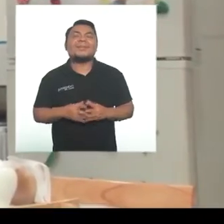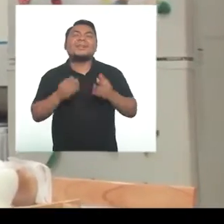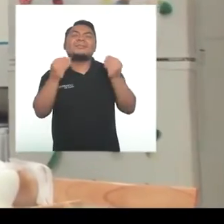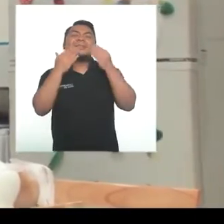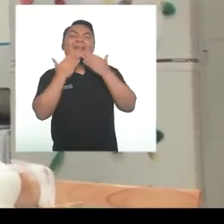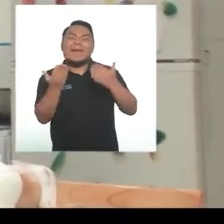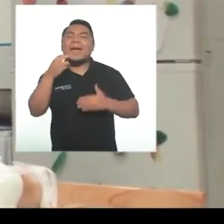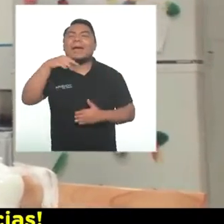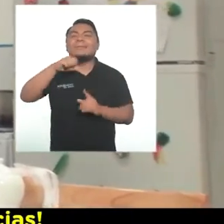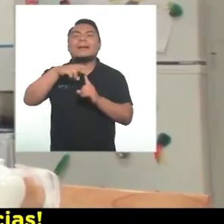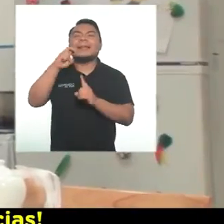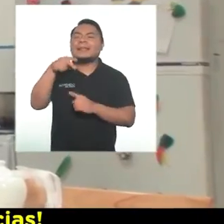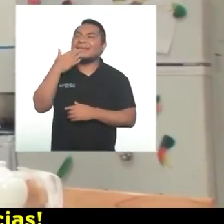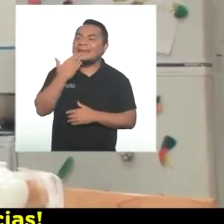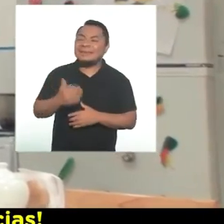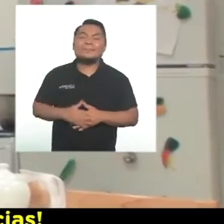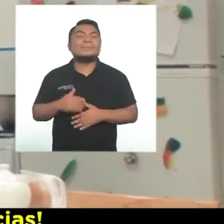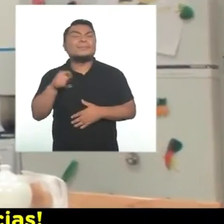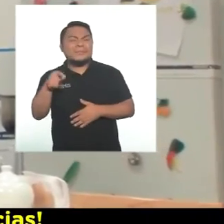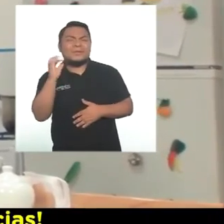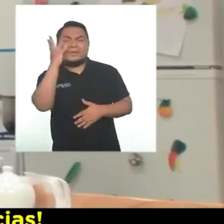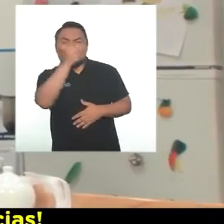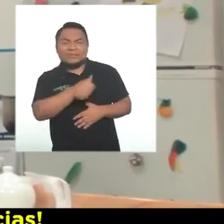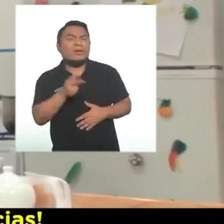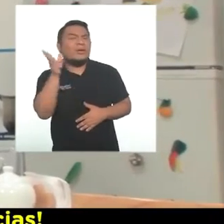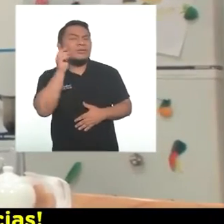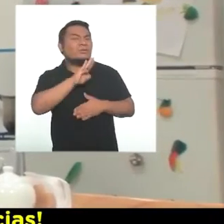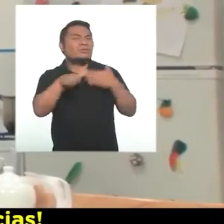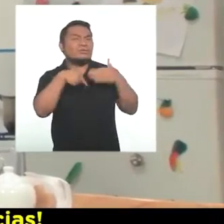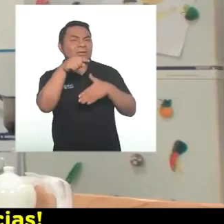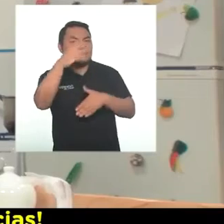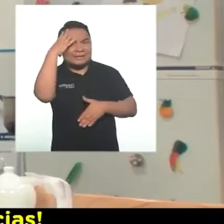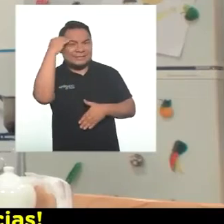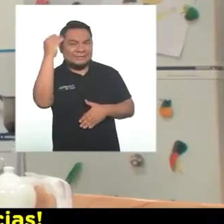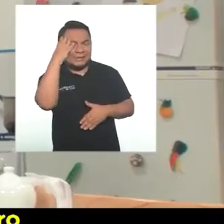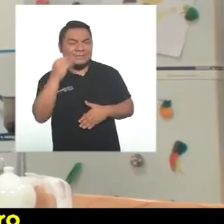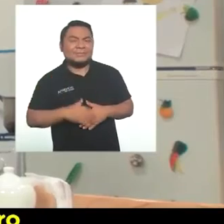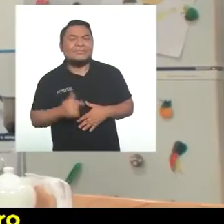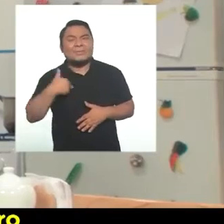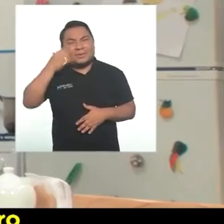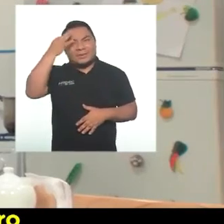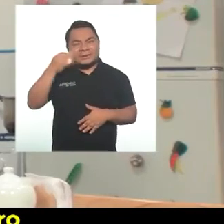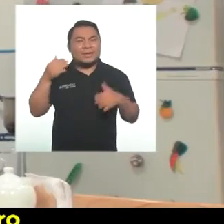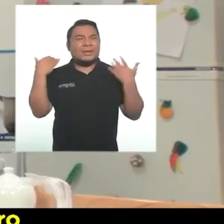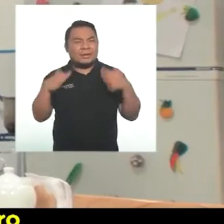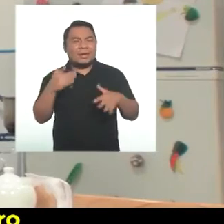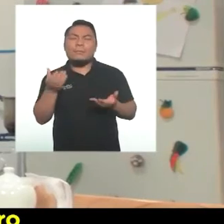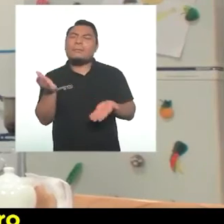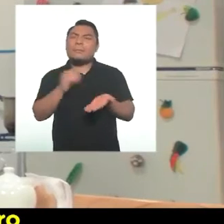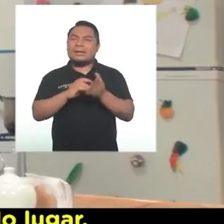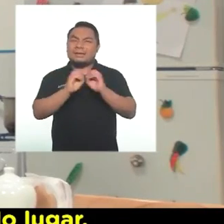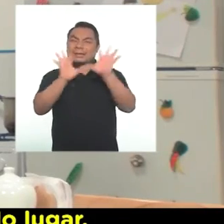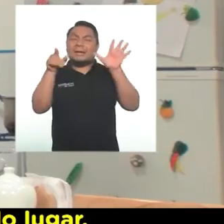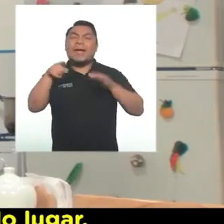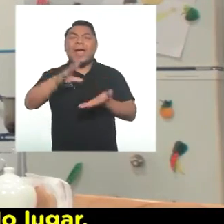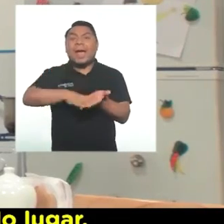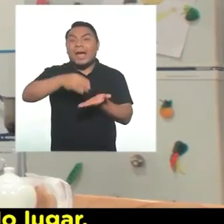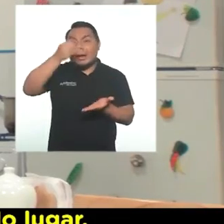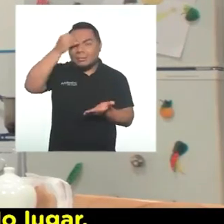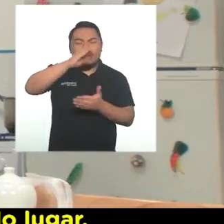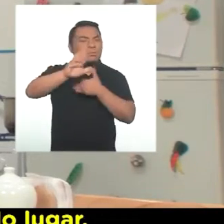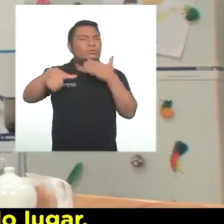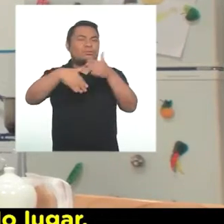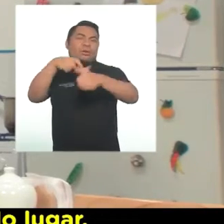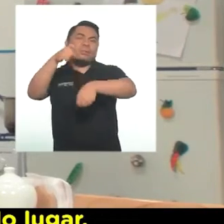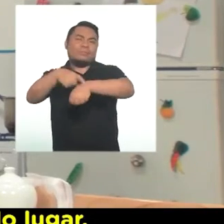Muchas gracias, Martín. Qué lindo escuchar todas estas experiencias. Creo que ya nos va quedando más claro que aprendemos